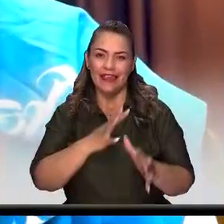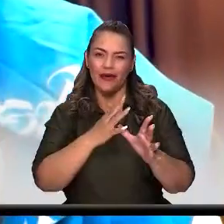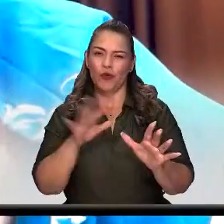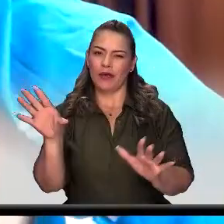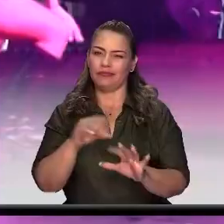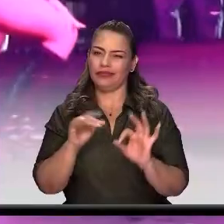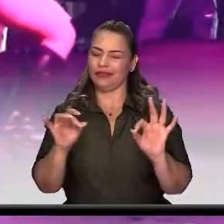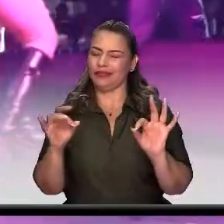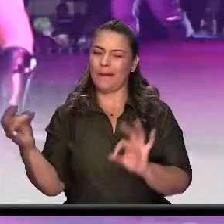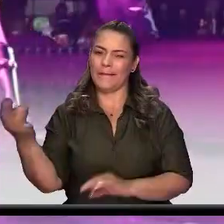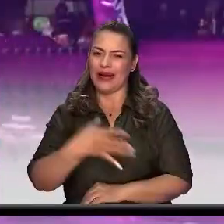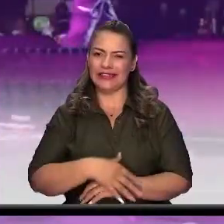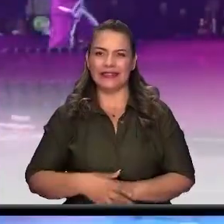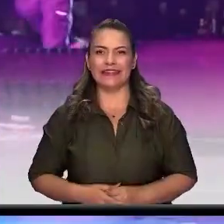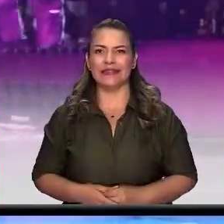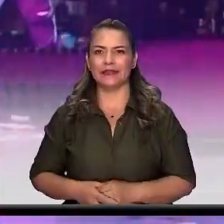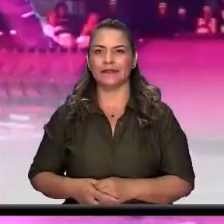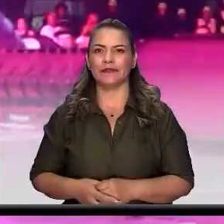son Itagüí, la buena.